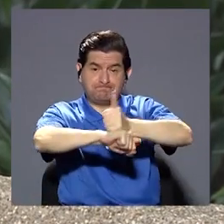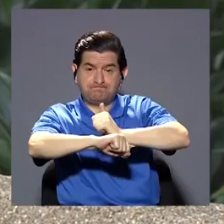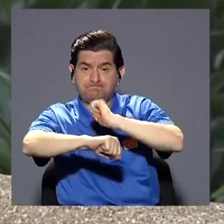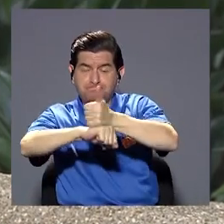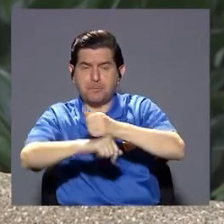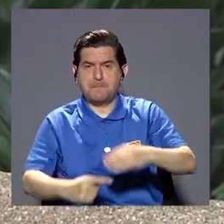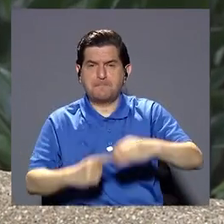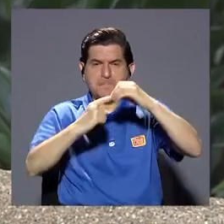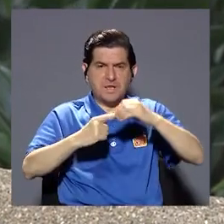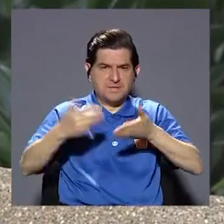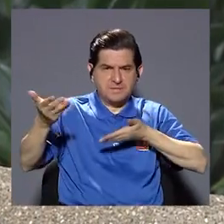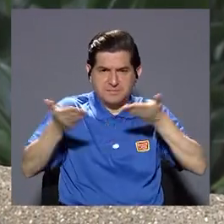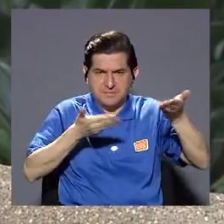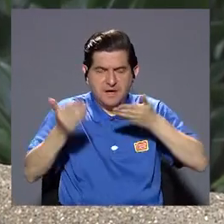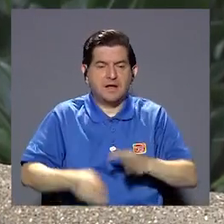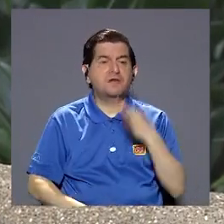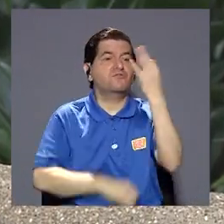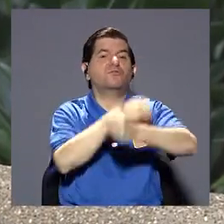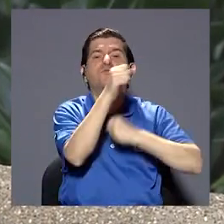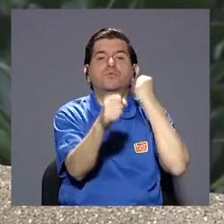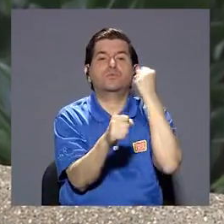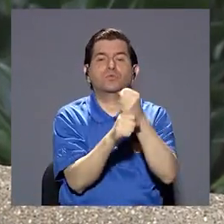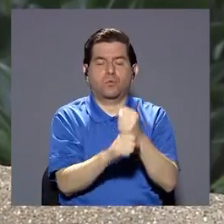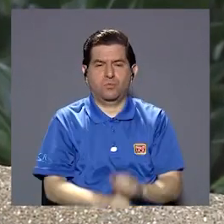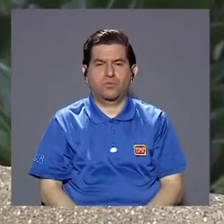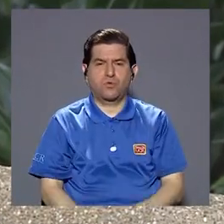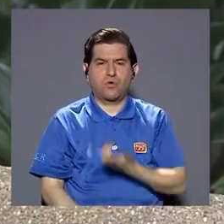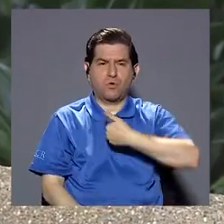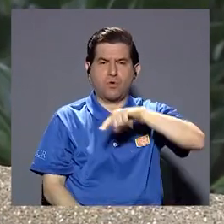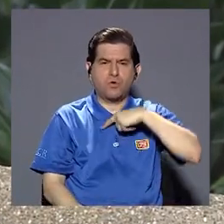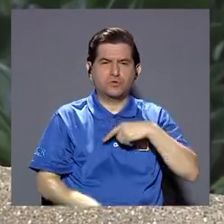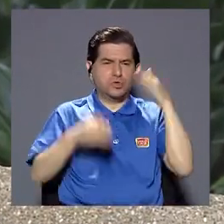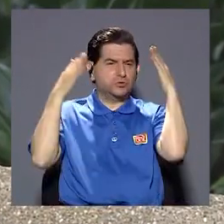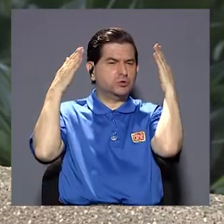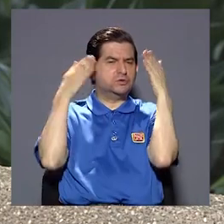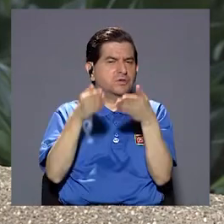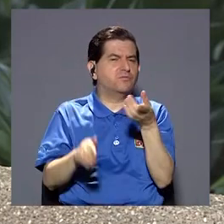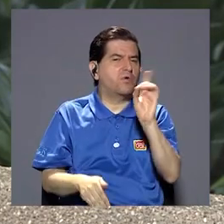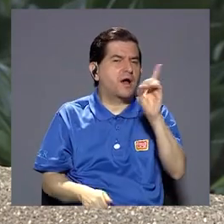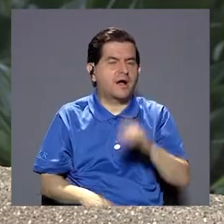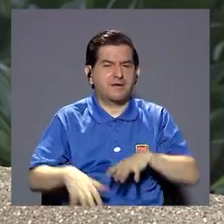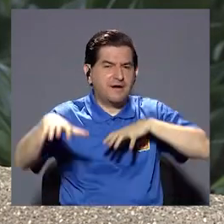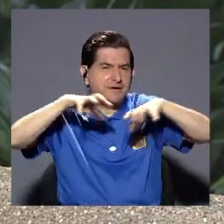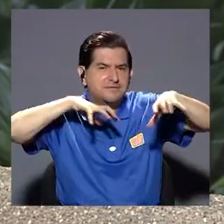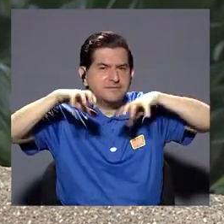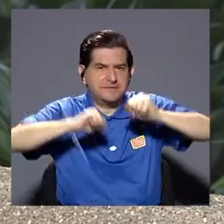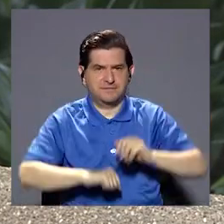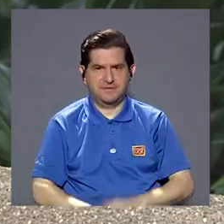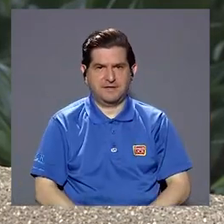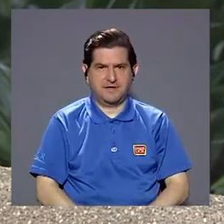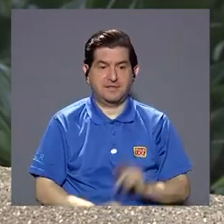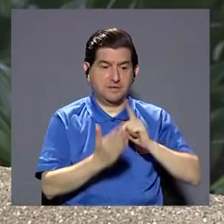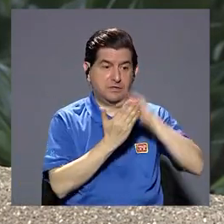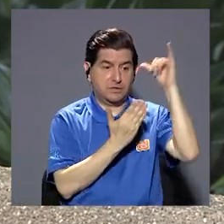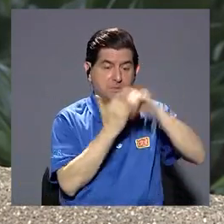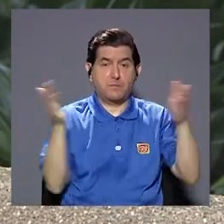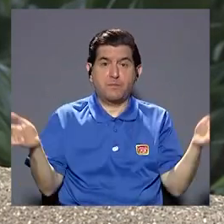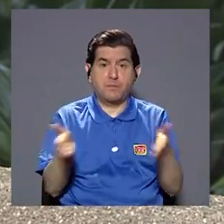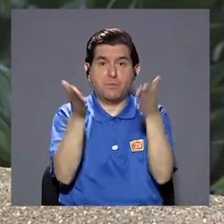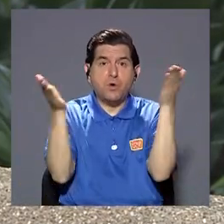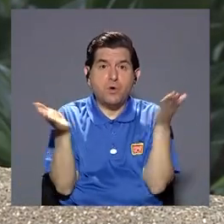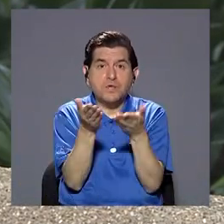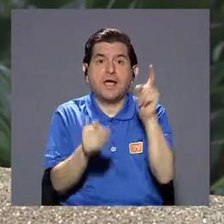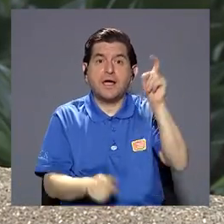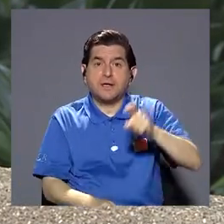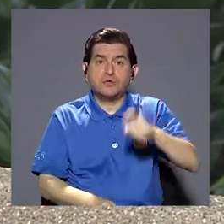van determinando cuál es la prioridad de servicio para el año que viene hacia dónde podemos enfocar más nuestro accionar hacia qué